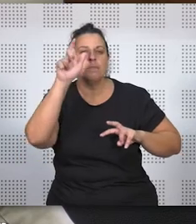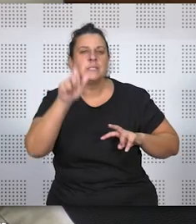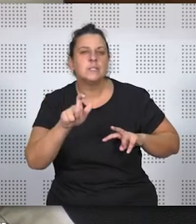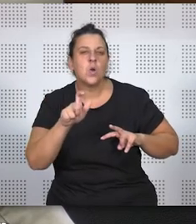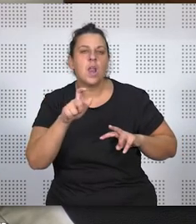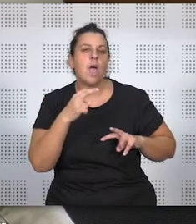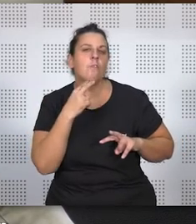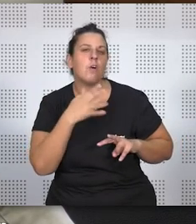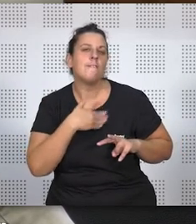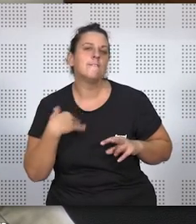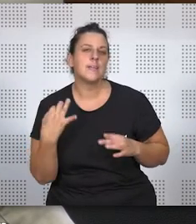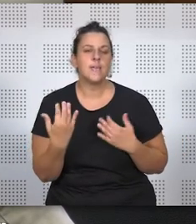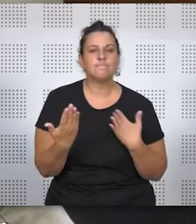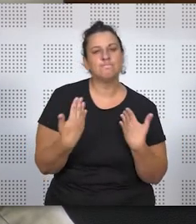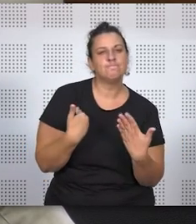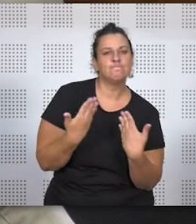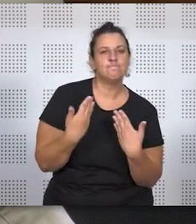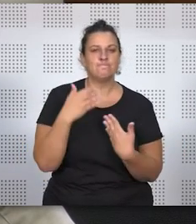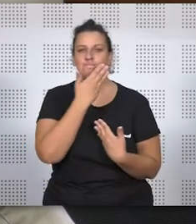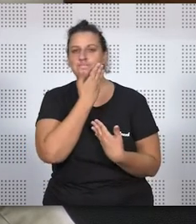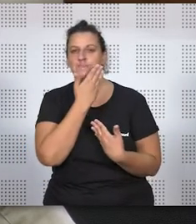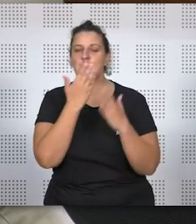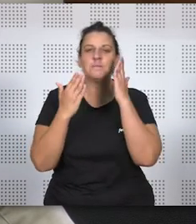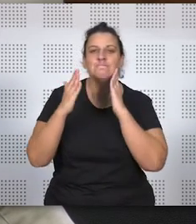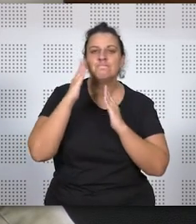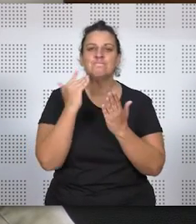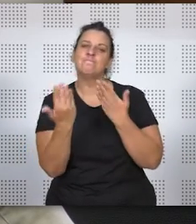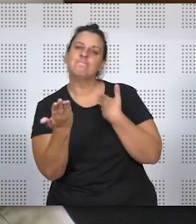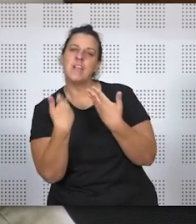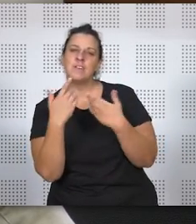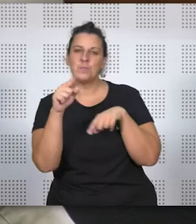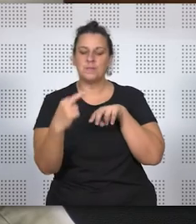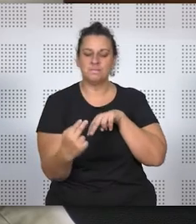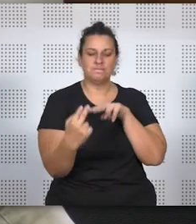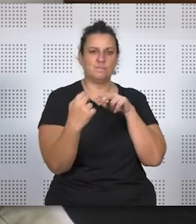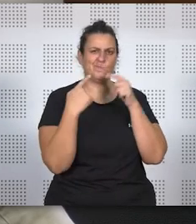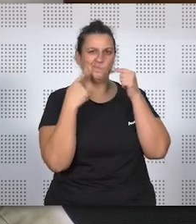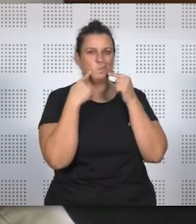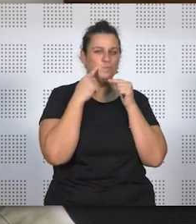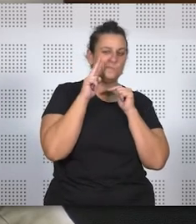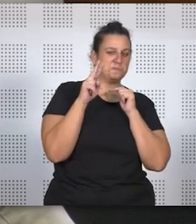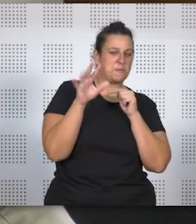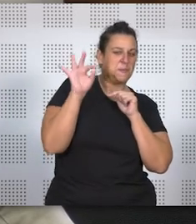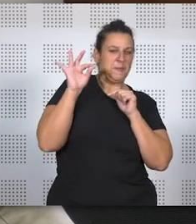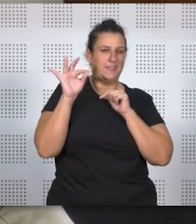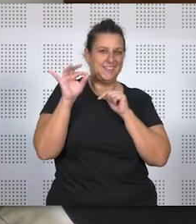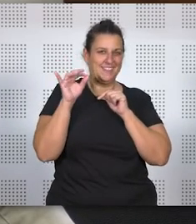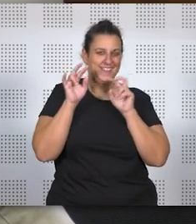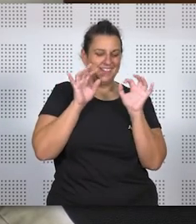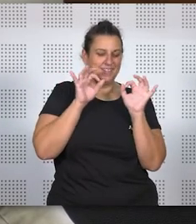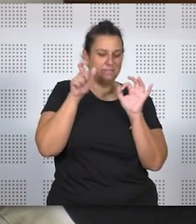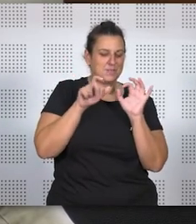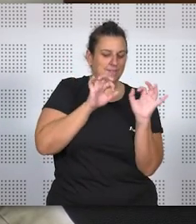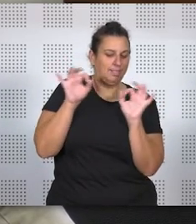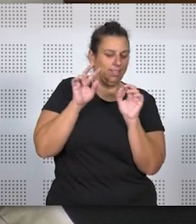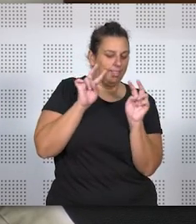testador, siempre es mejor el trato personal. Siempre es mejor el trato personal, porque a veces en una mirada, en un gesto, en una mirada a la persona que la